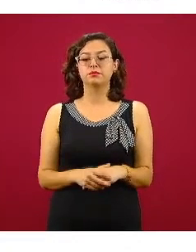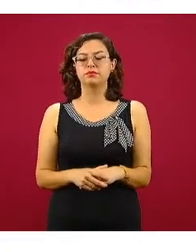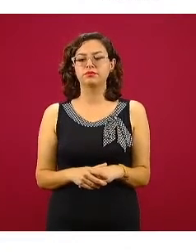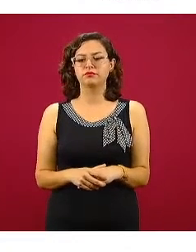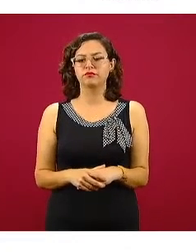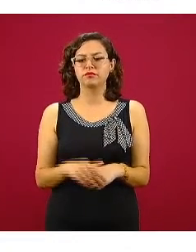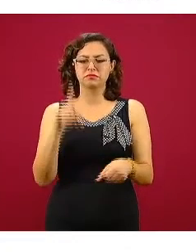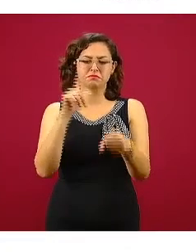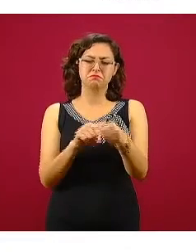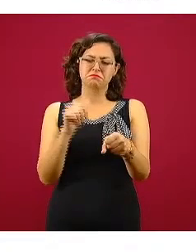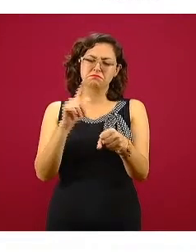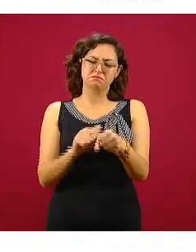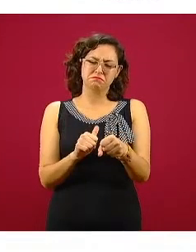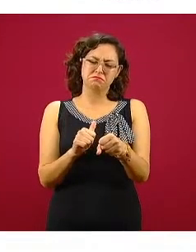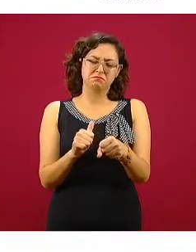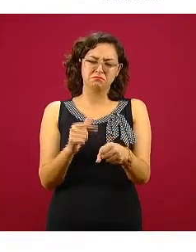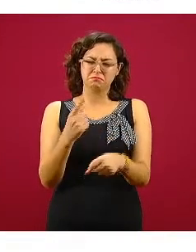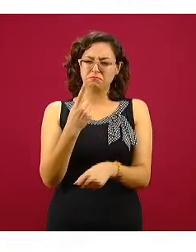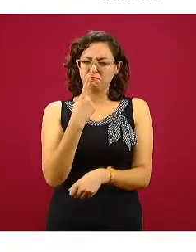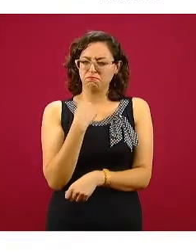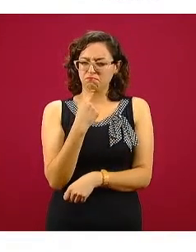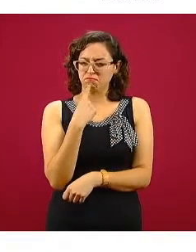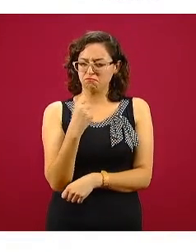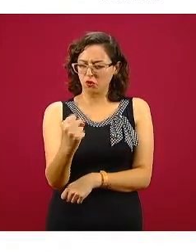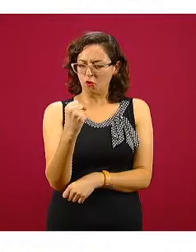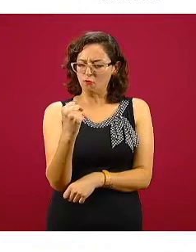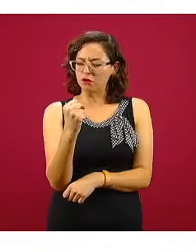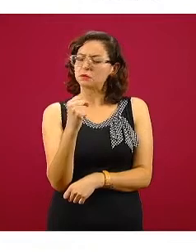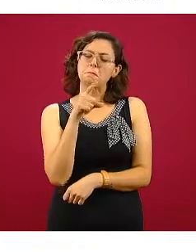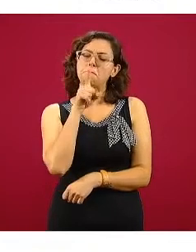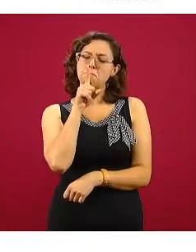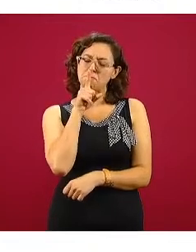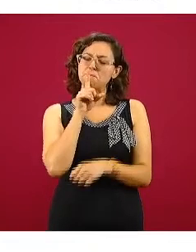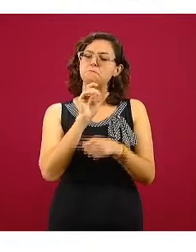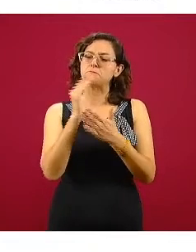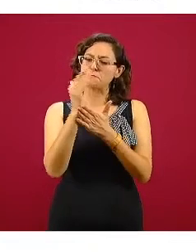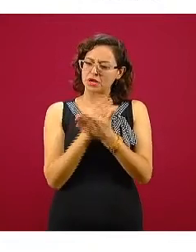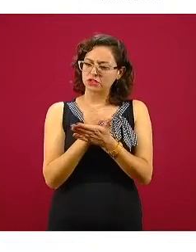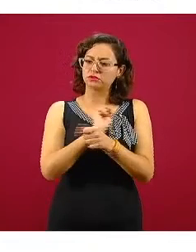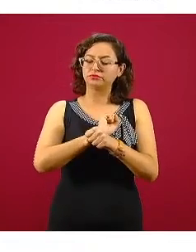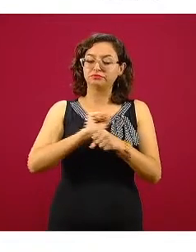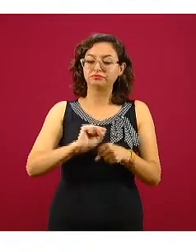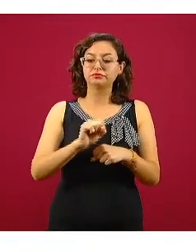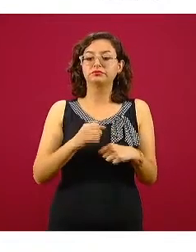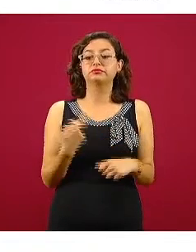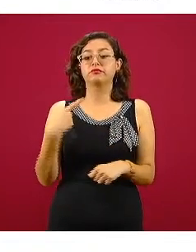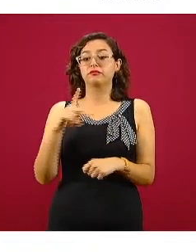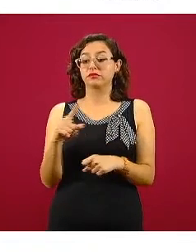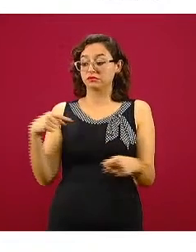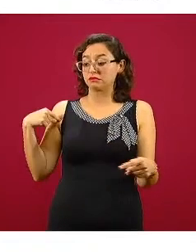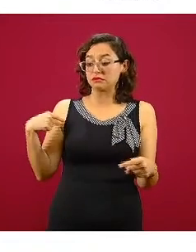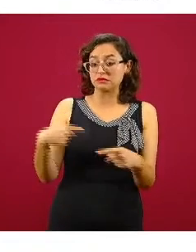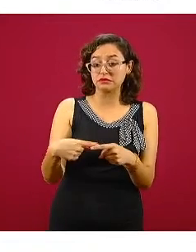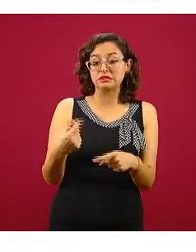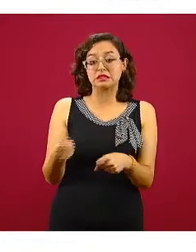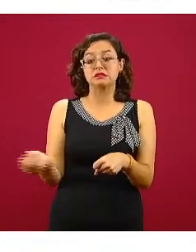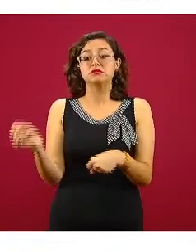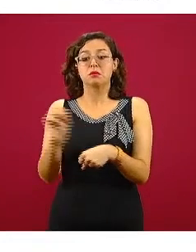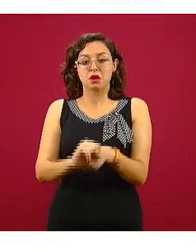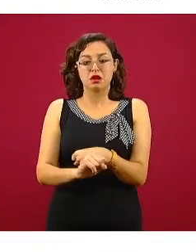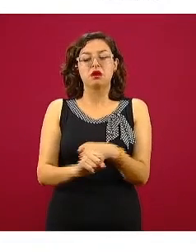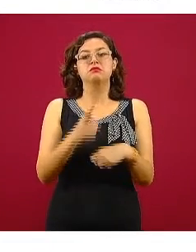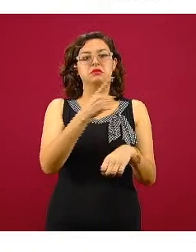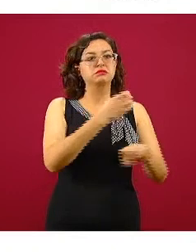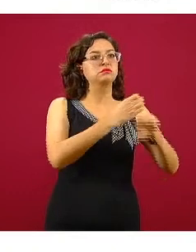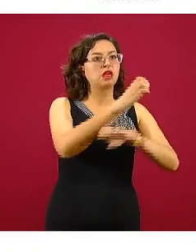tan fuertes, tan rojos, tan marrones. Sin embargo, veíamos que durante la semana hemos estado teniendo cada vez también más